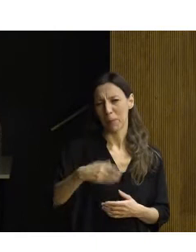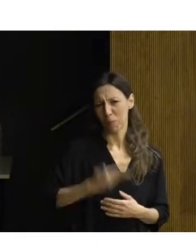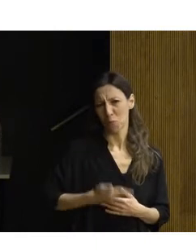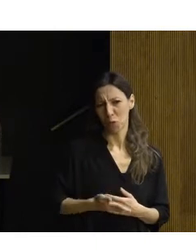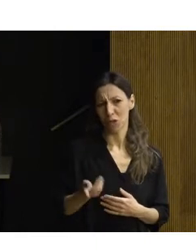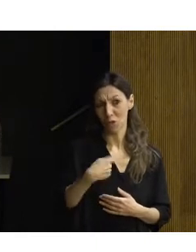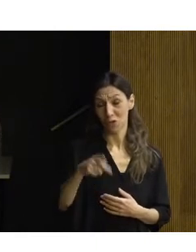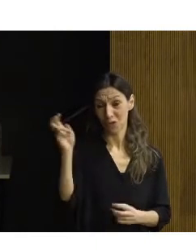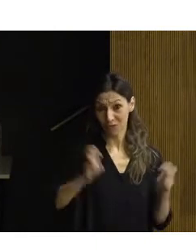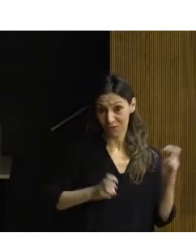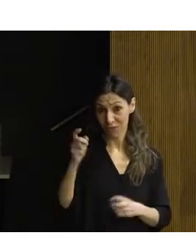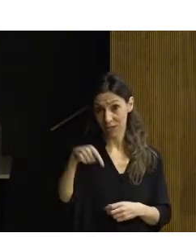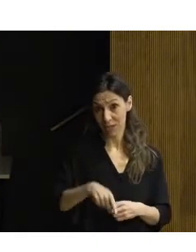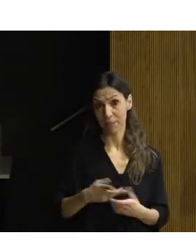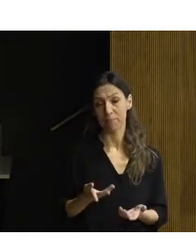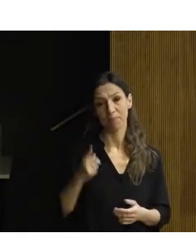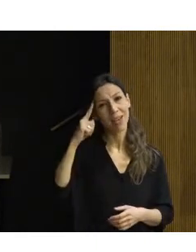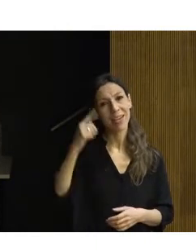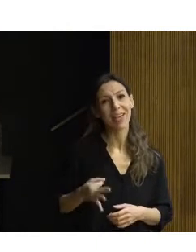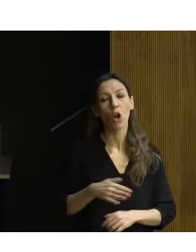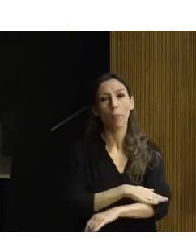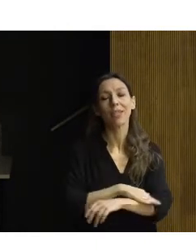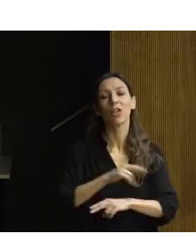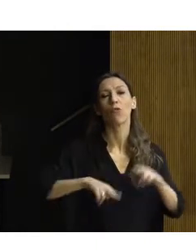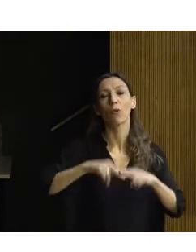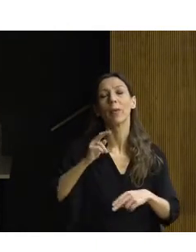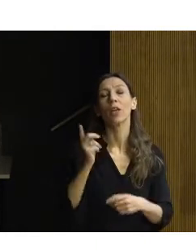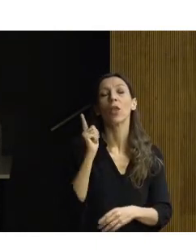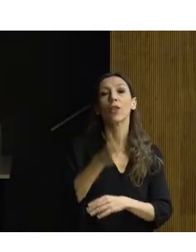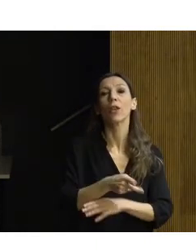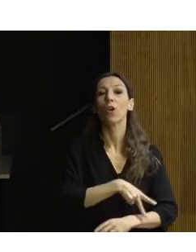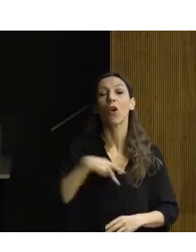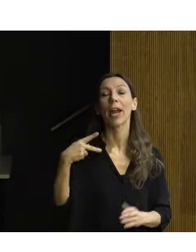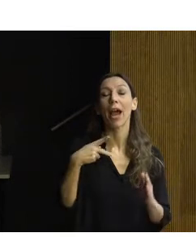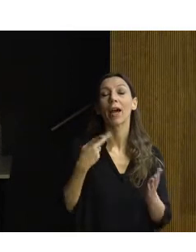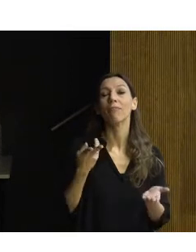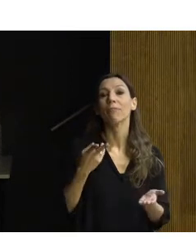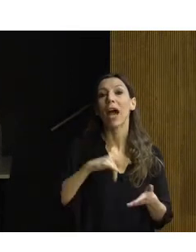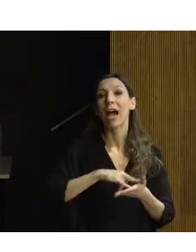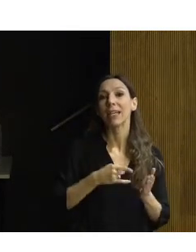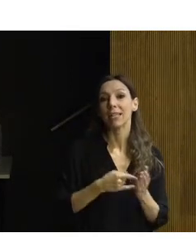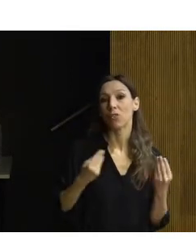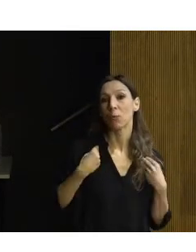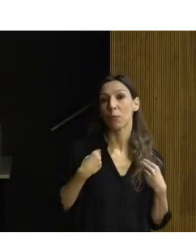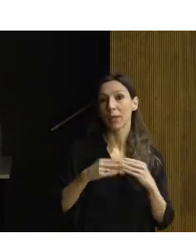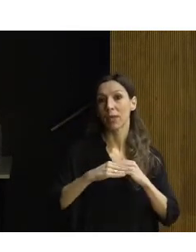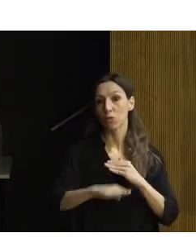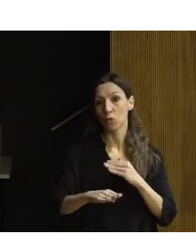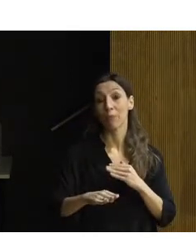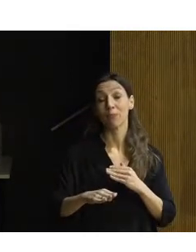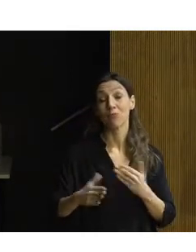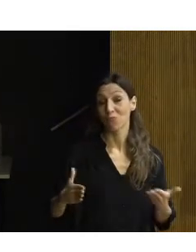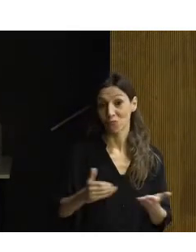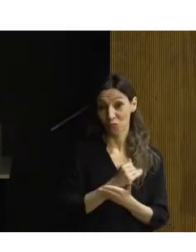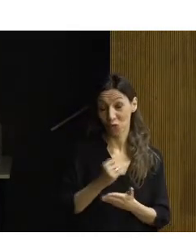el Ministerio de Fomento y la Dirección General de Arquitectura, Vivienda y Suelo, como sabréis, pues